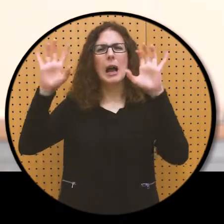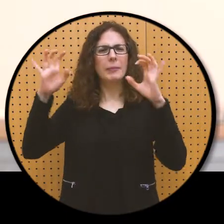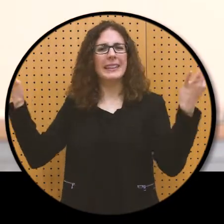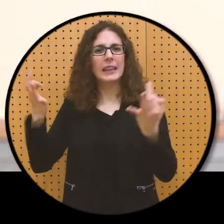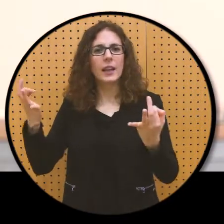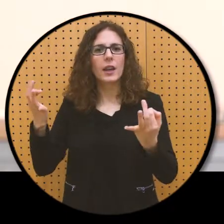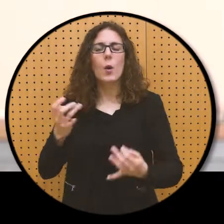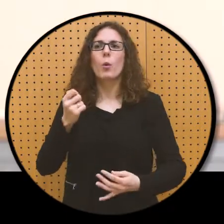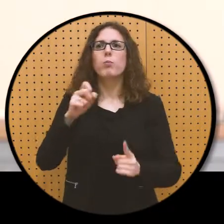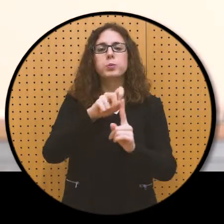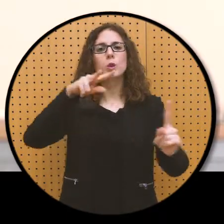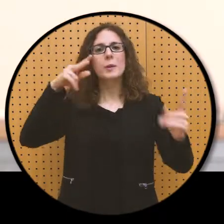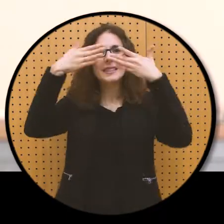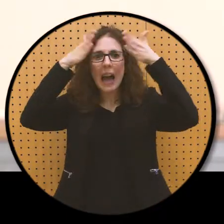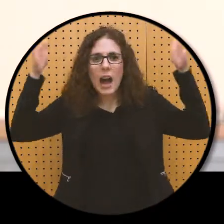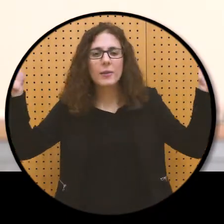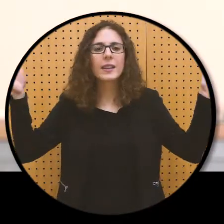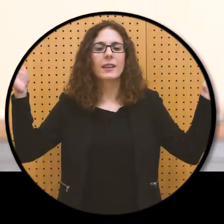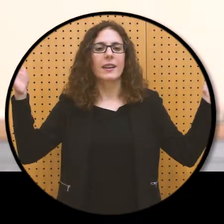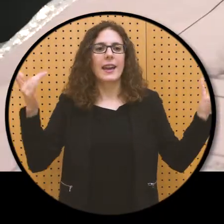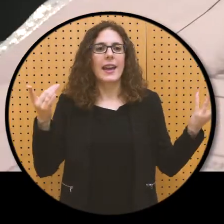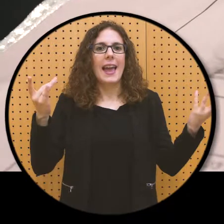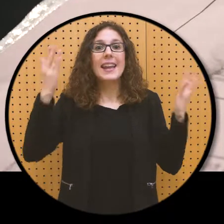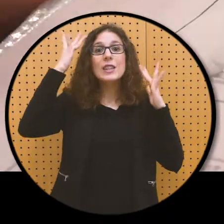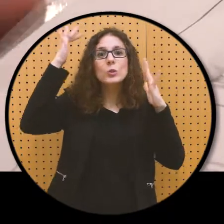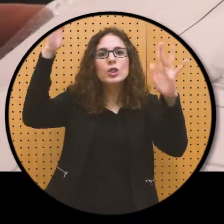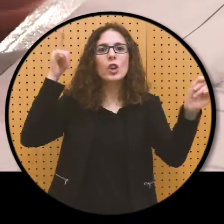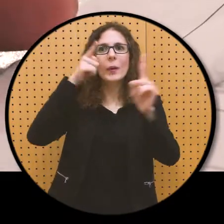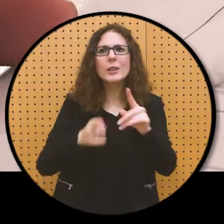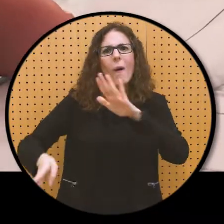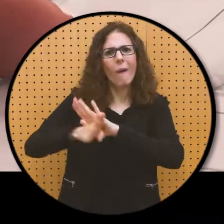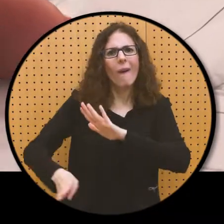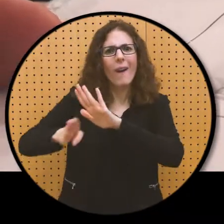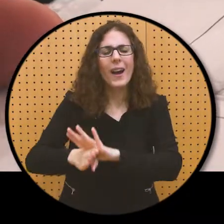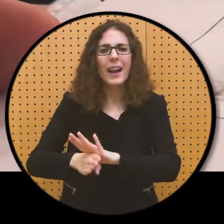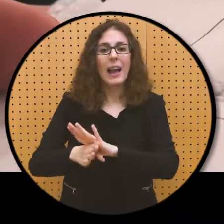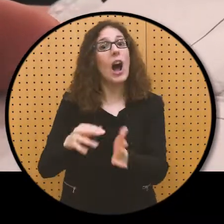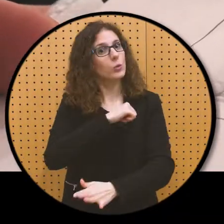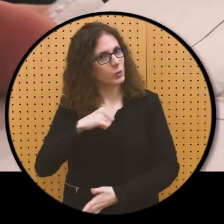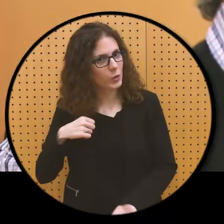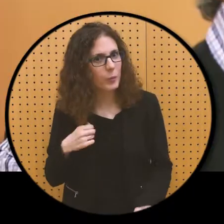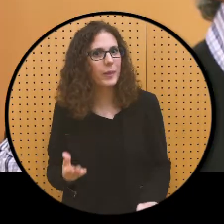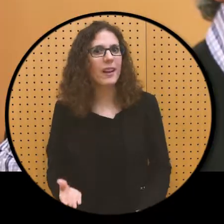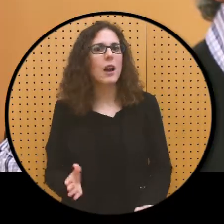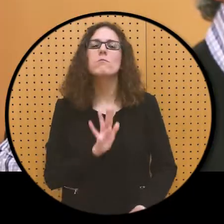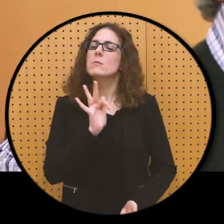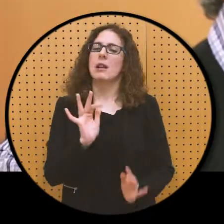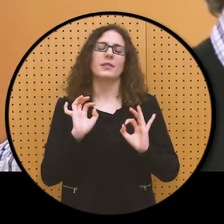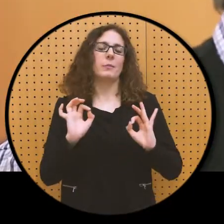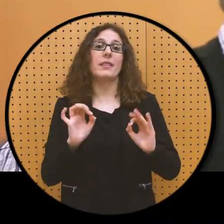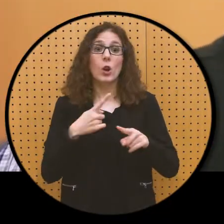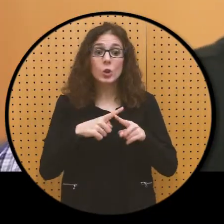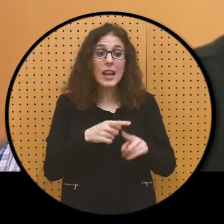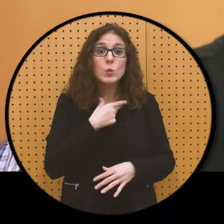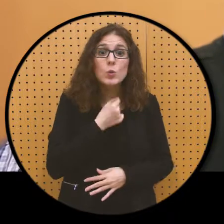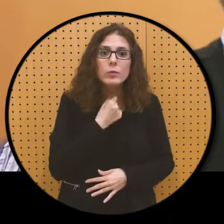perspectiva mayor, a tener ilusión por seguir haciendo cosas, a tener una autonomía y, sobre todo, a hacer